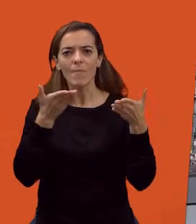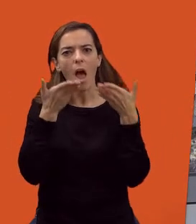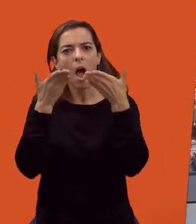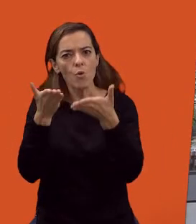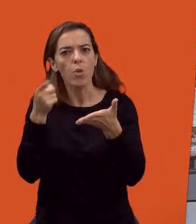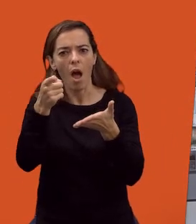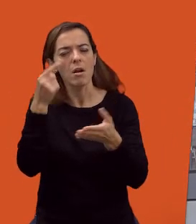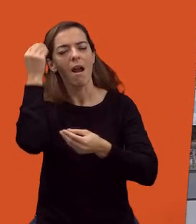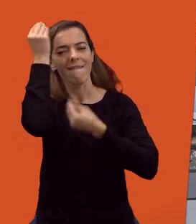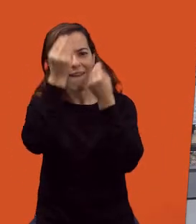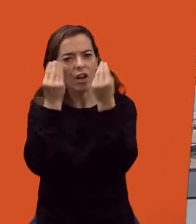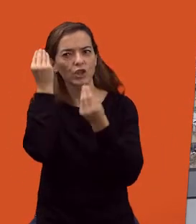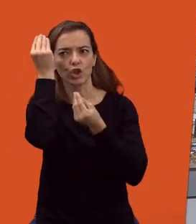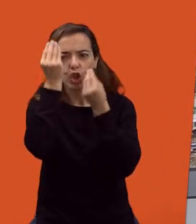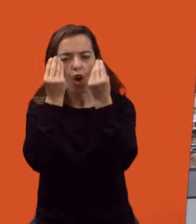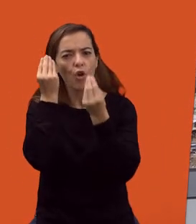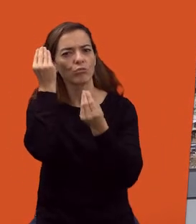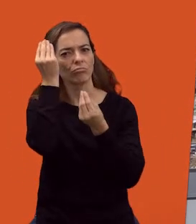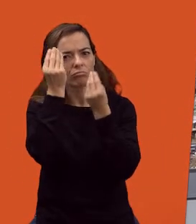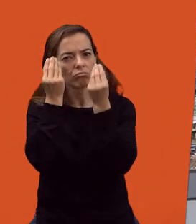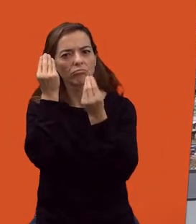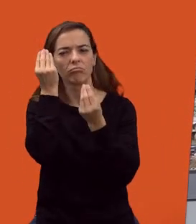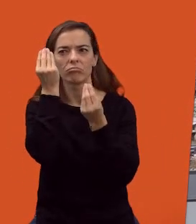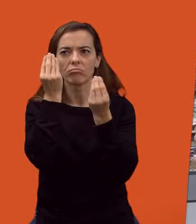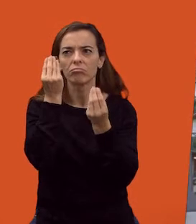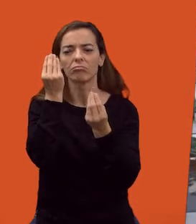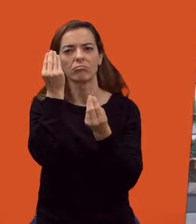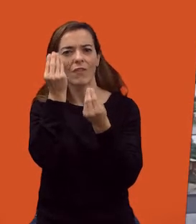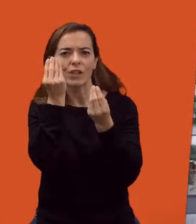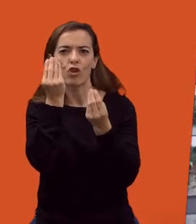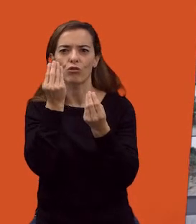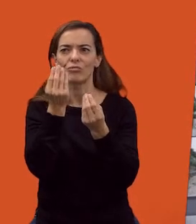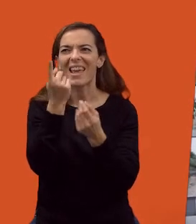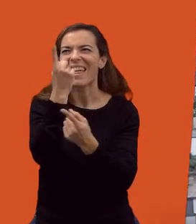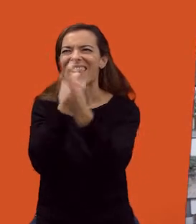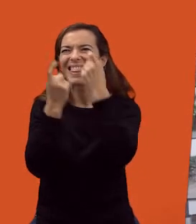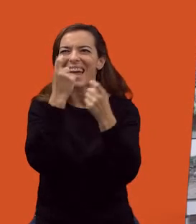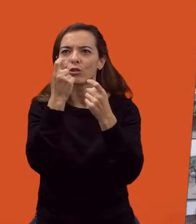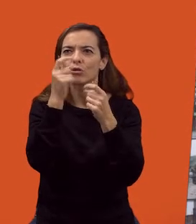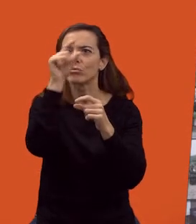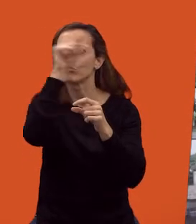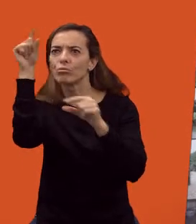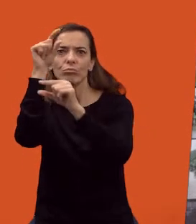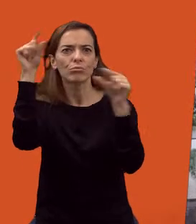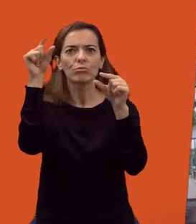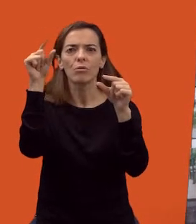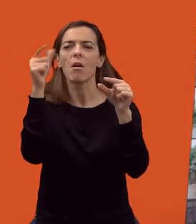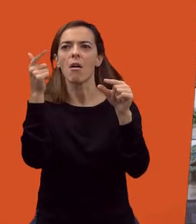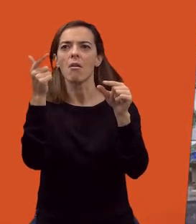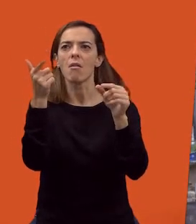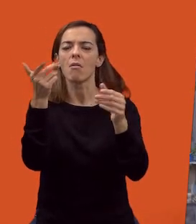con pequeños datos en los cuales te hace de alguna manera